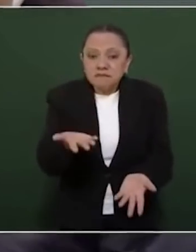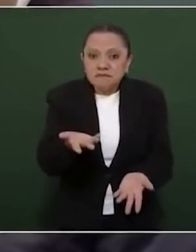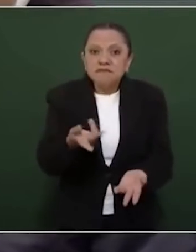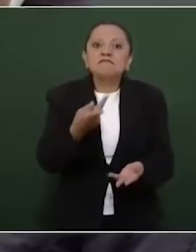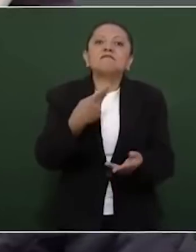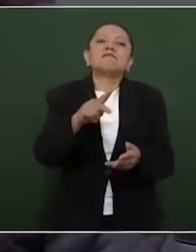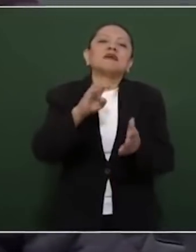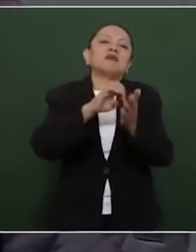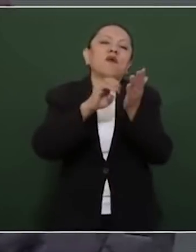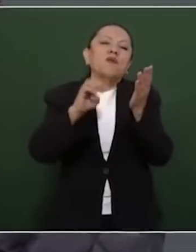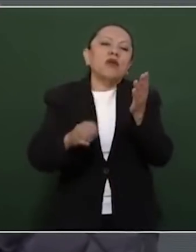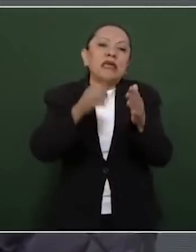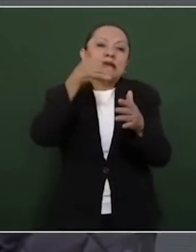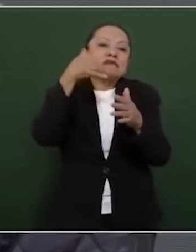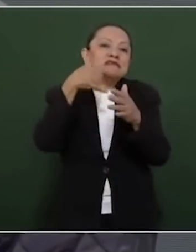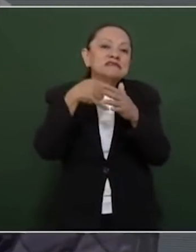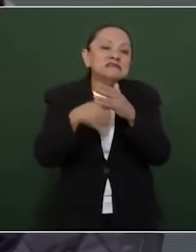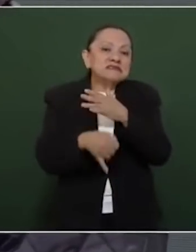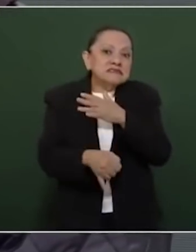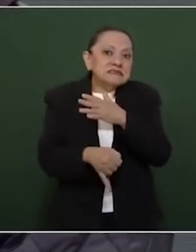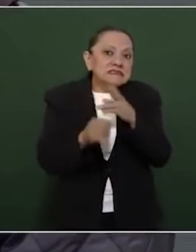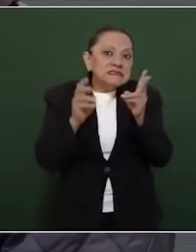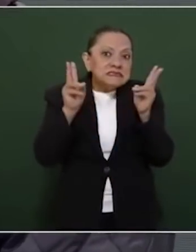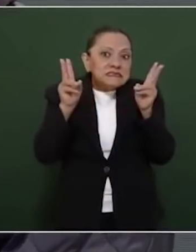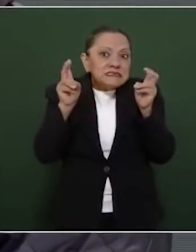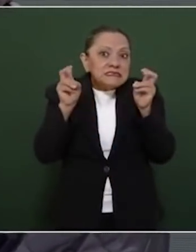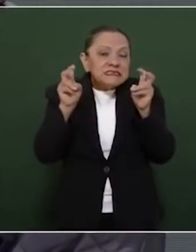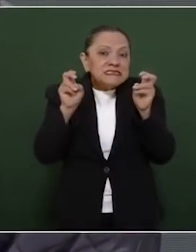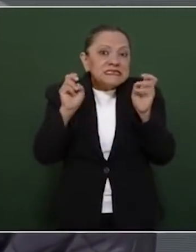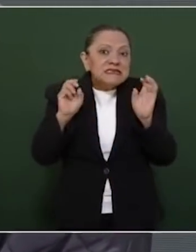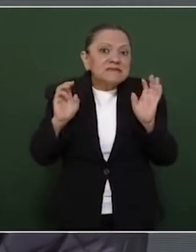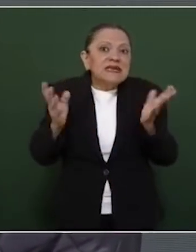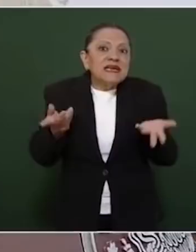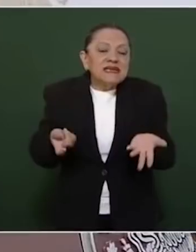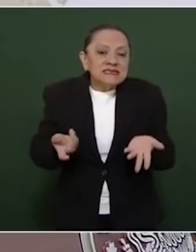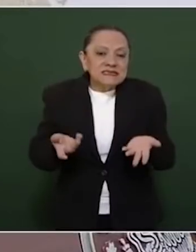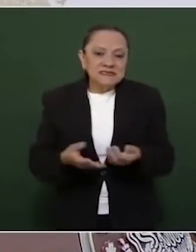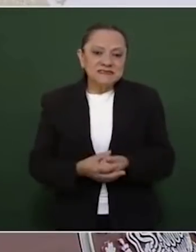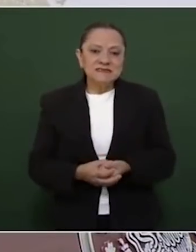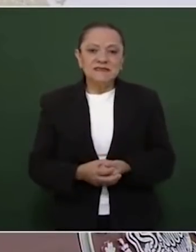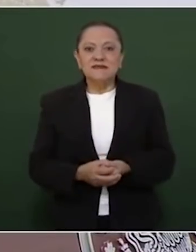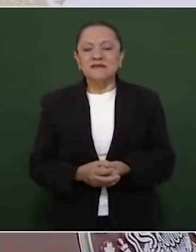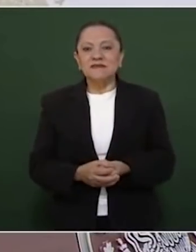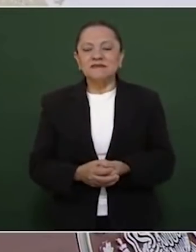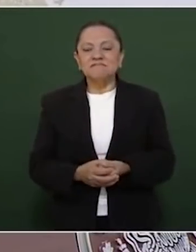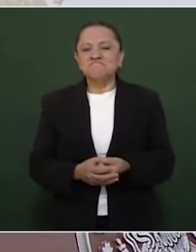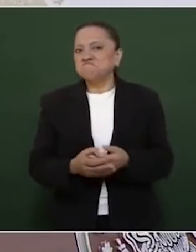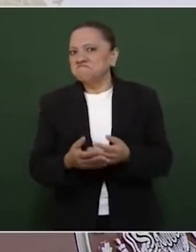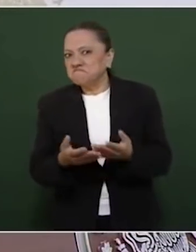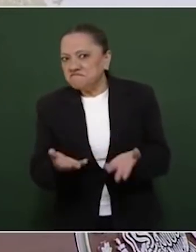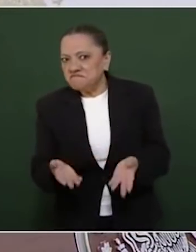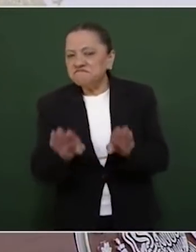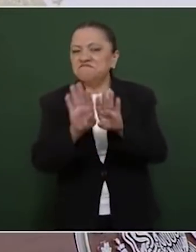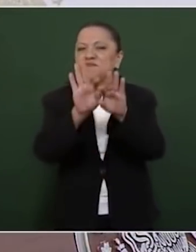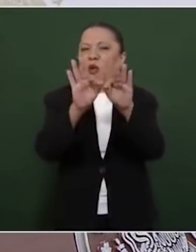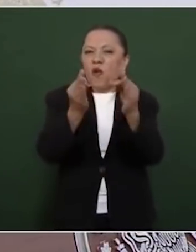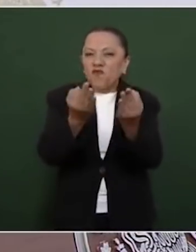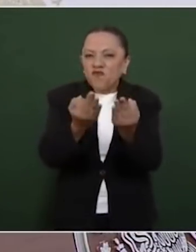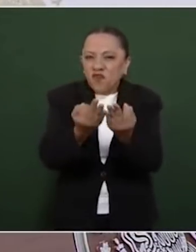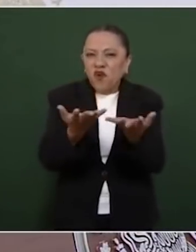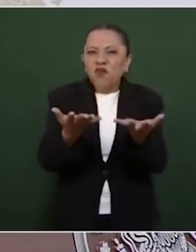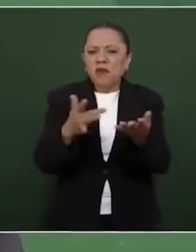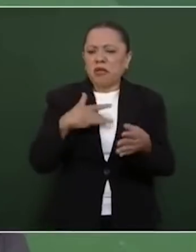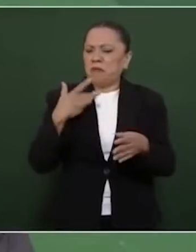es forma y es